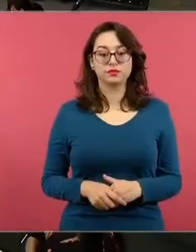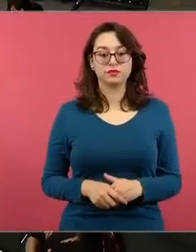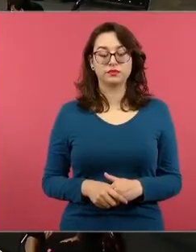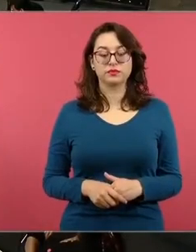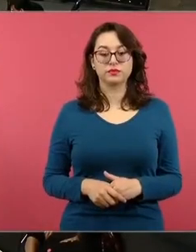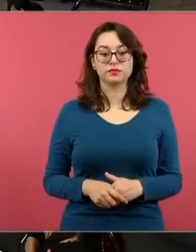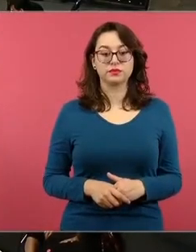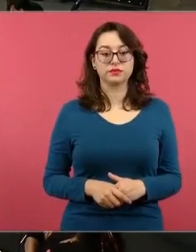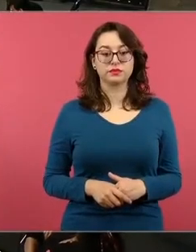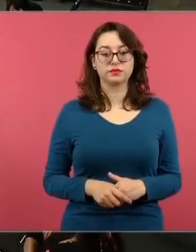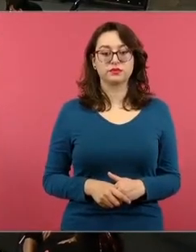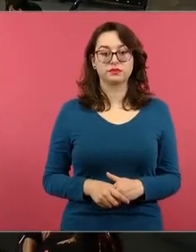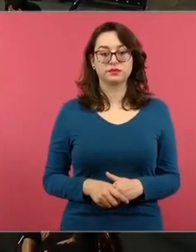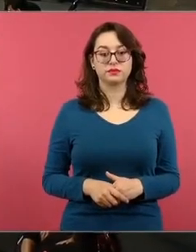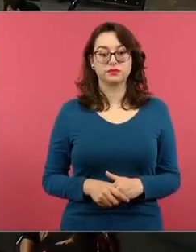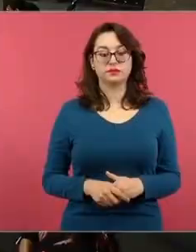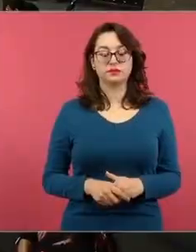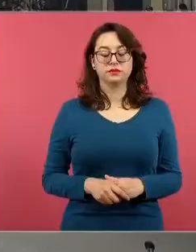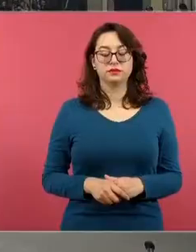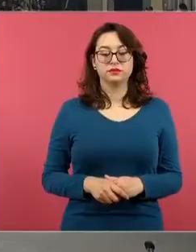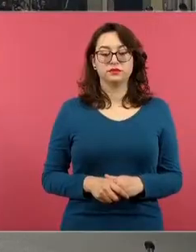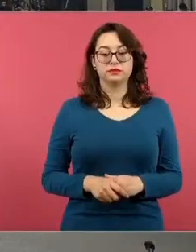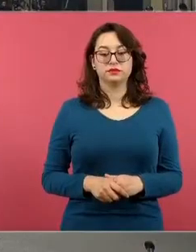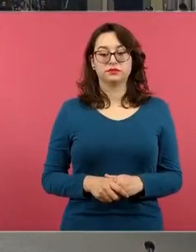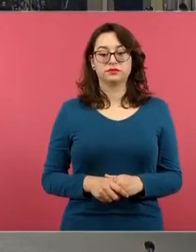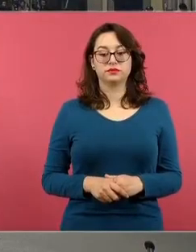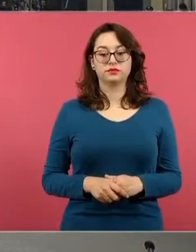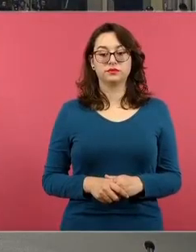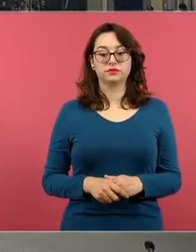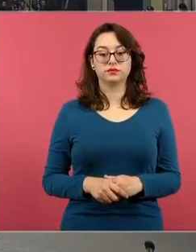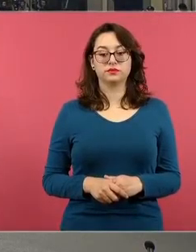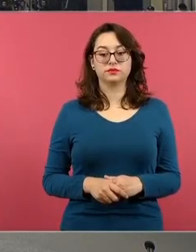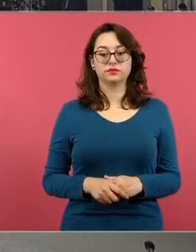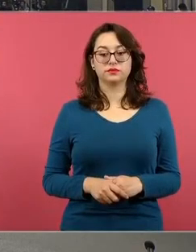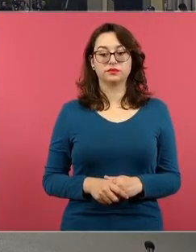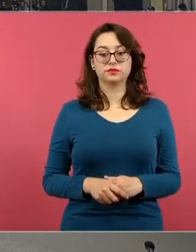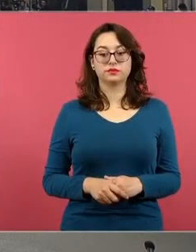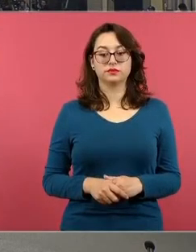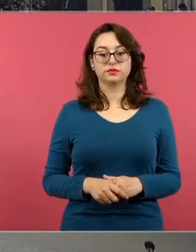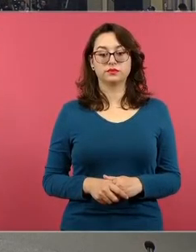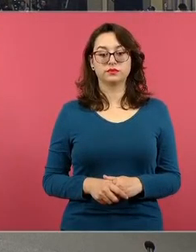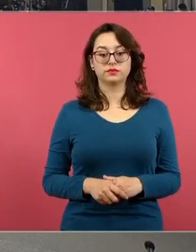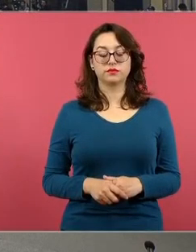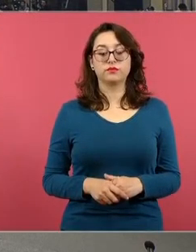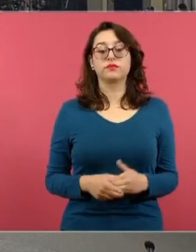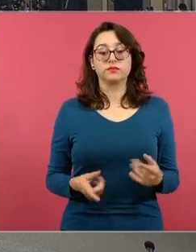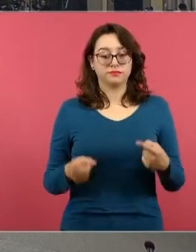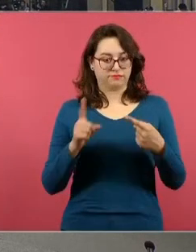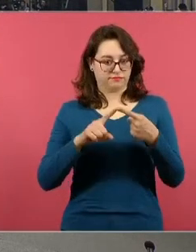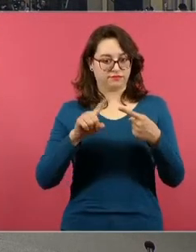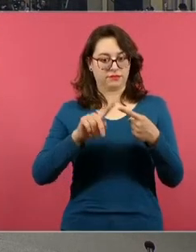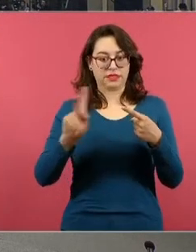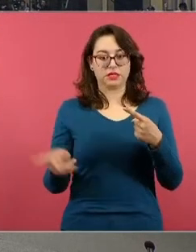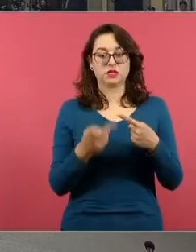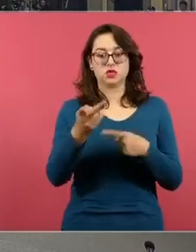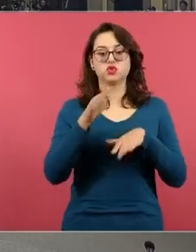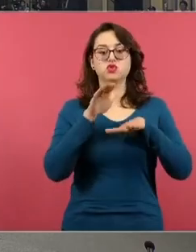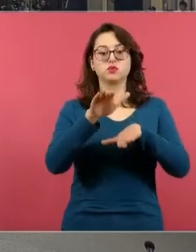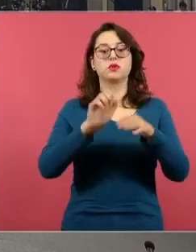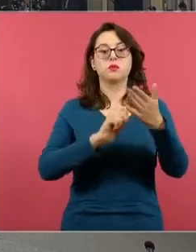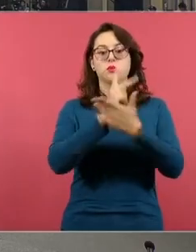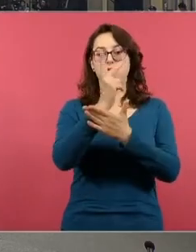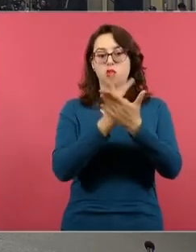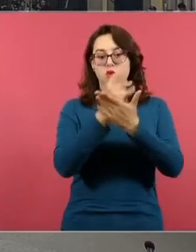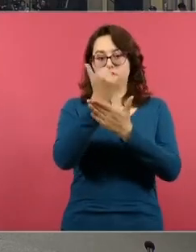a la primera pregunta que se plantea